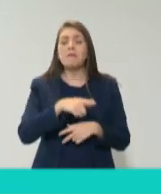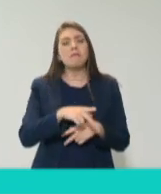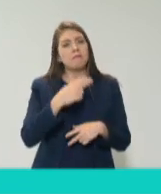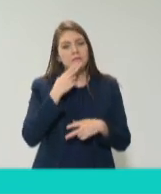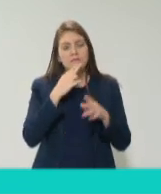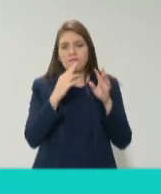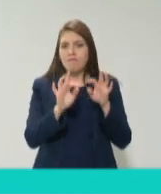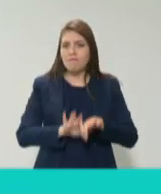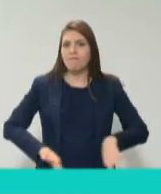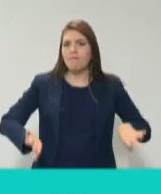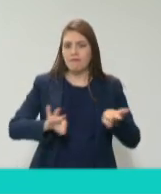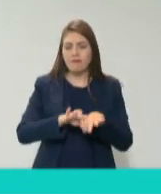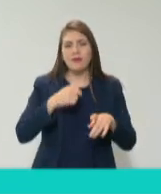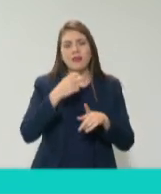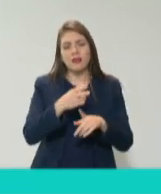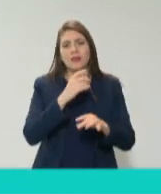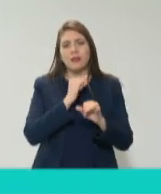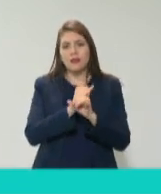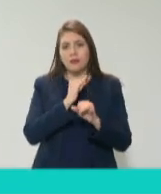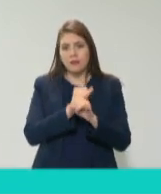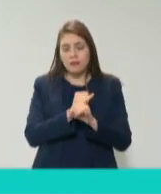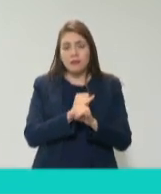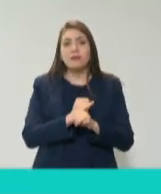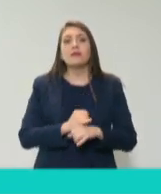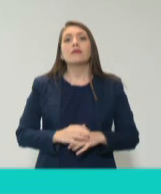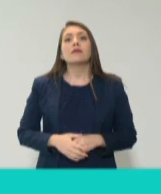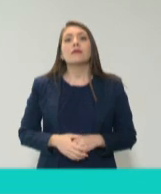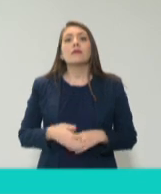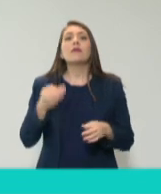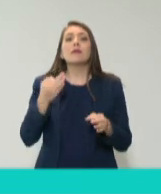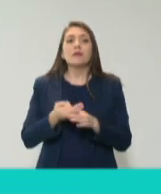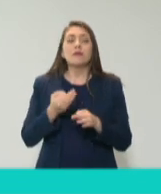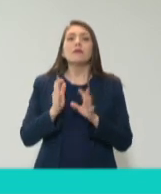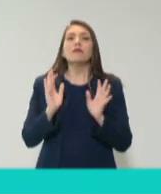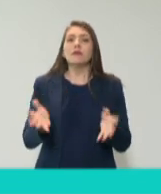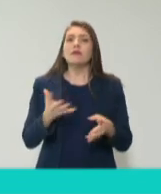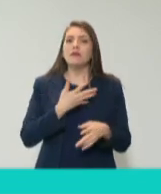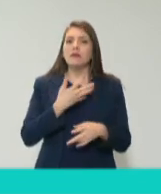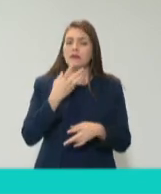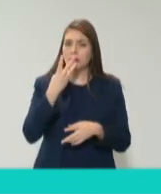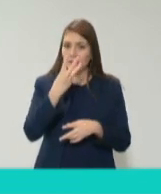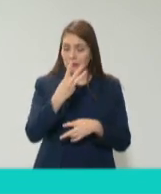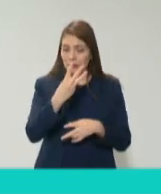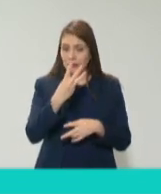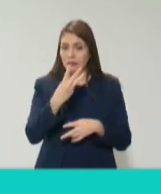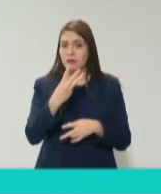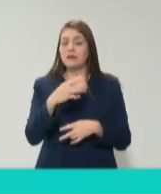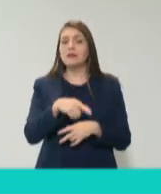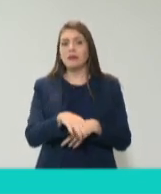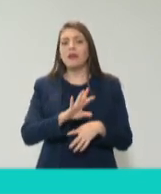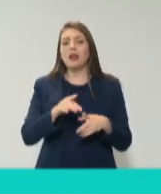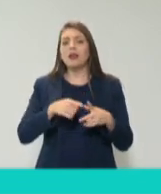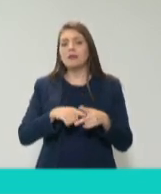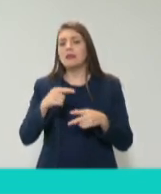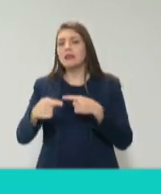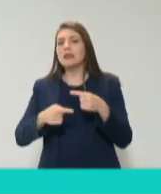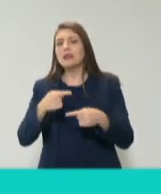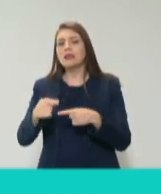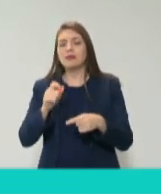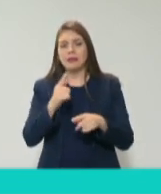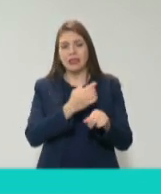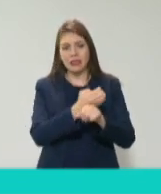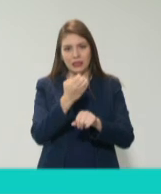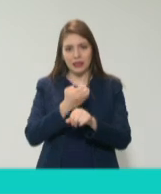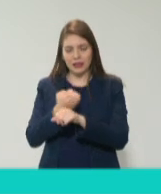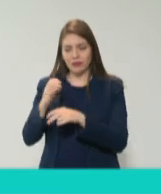valiosa esta plataforma, ya tenemos tres ahorita ya que están empezando a andar ya con los estados en vinculación.